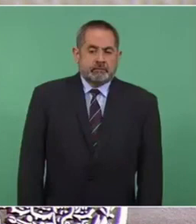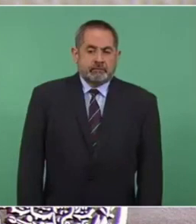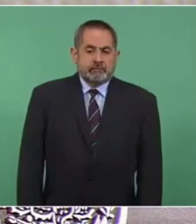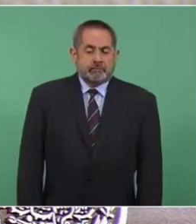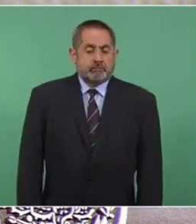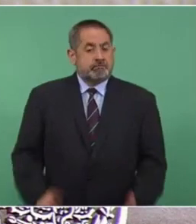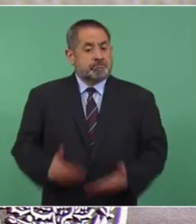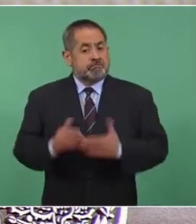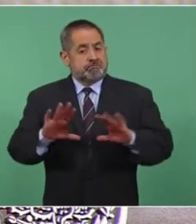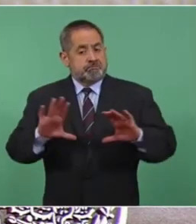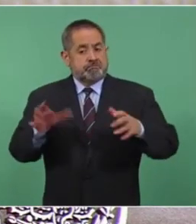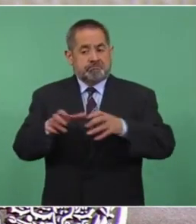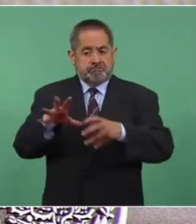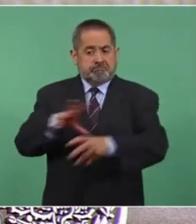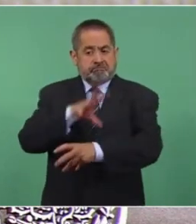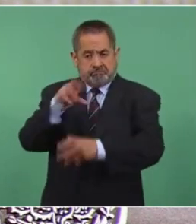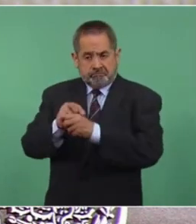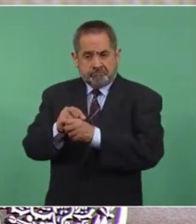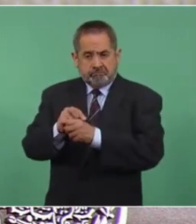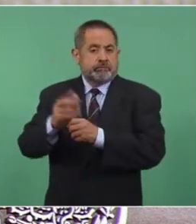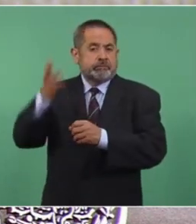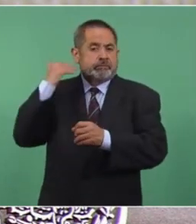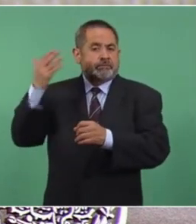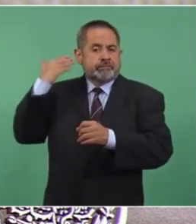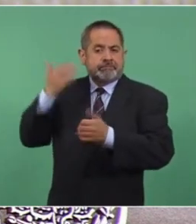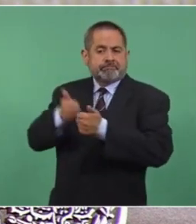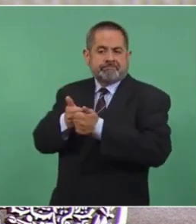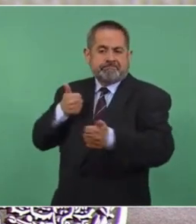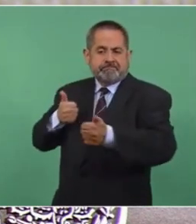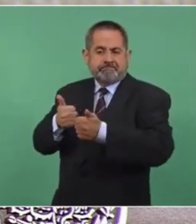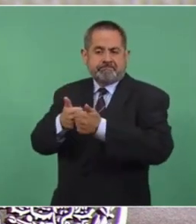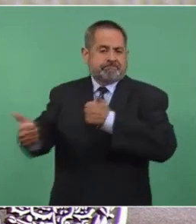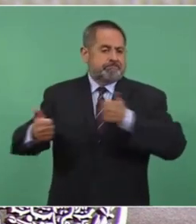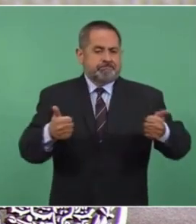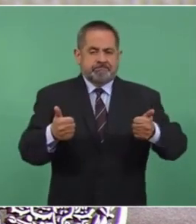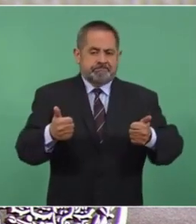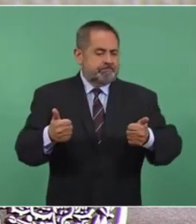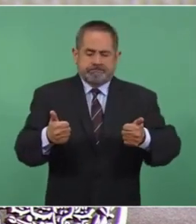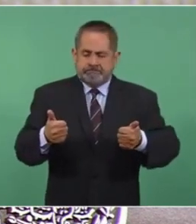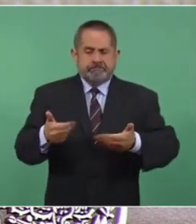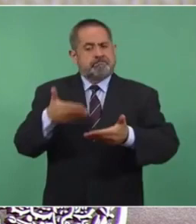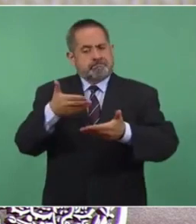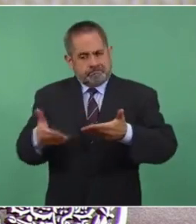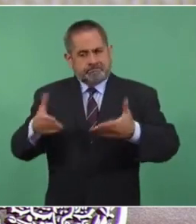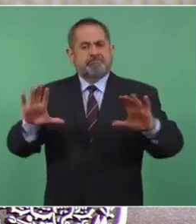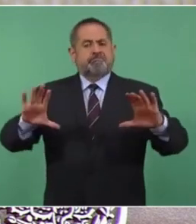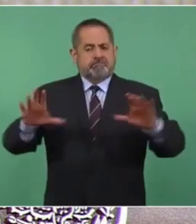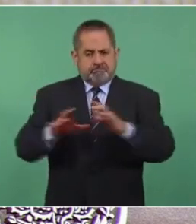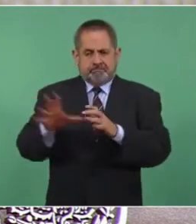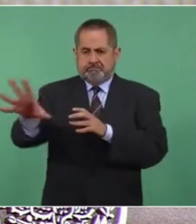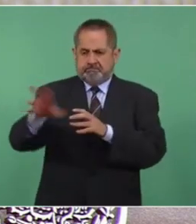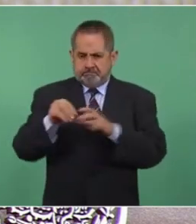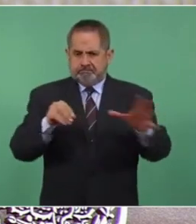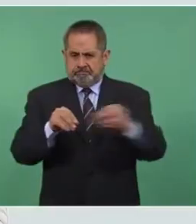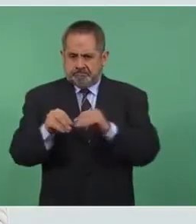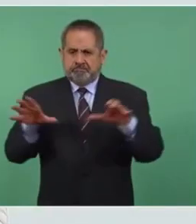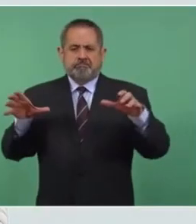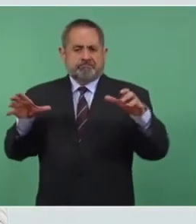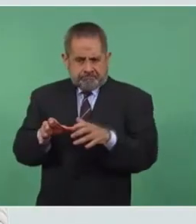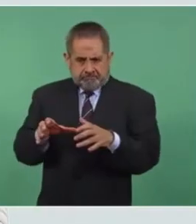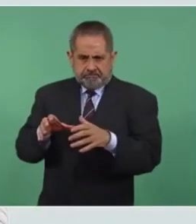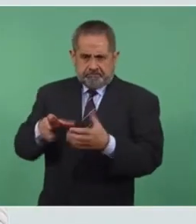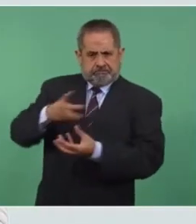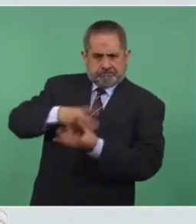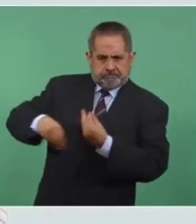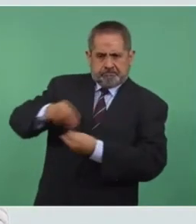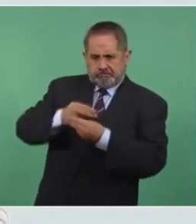integre nuevamente la CFE como una sola empresa y que su empresa integrada, generación,